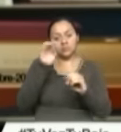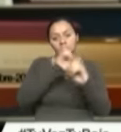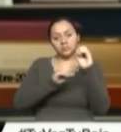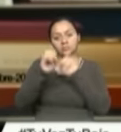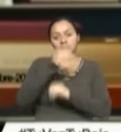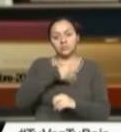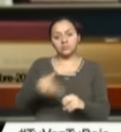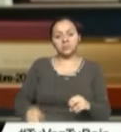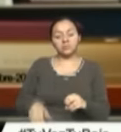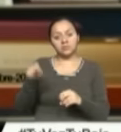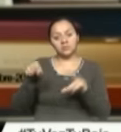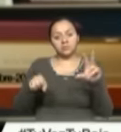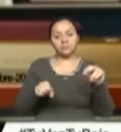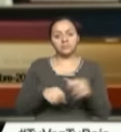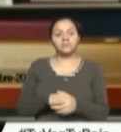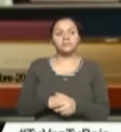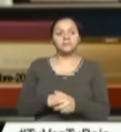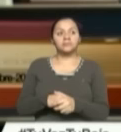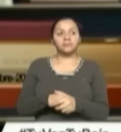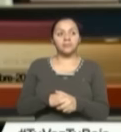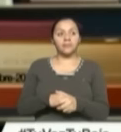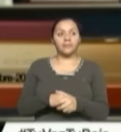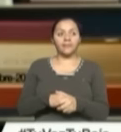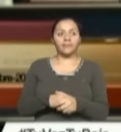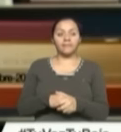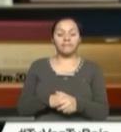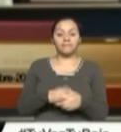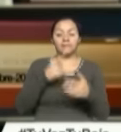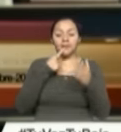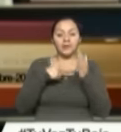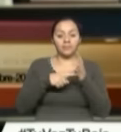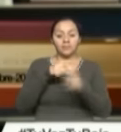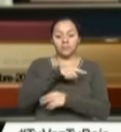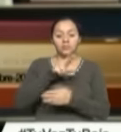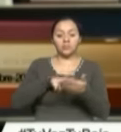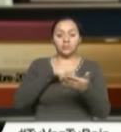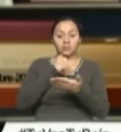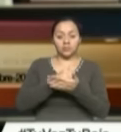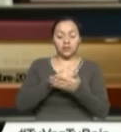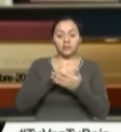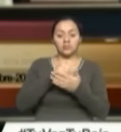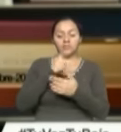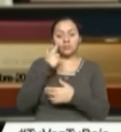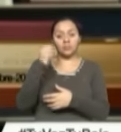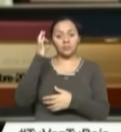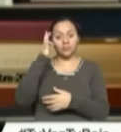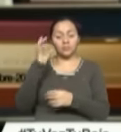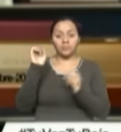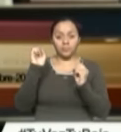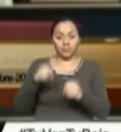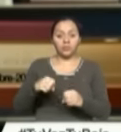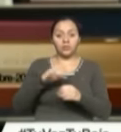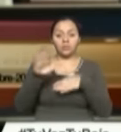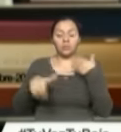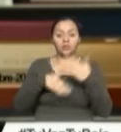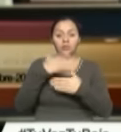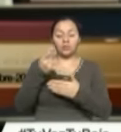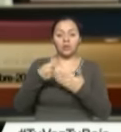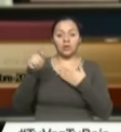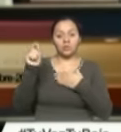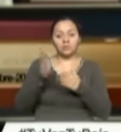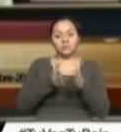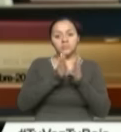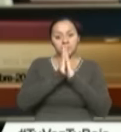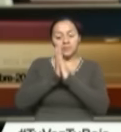presidencial. Es que si bien los notarios y las notarias pueden autorizar las